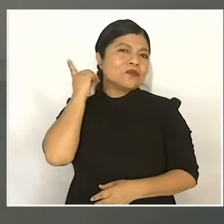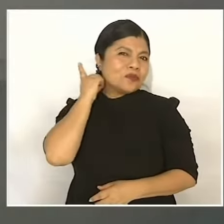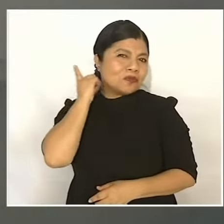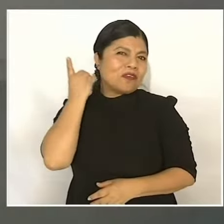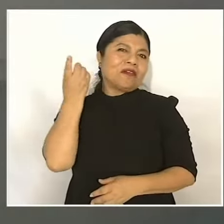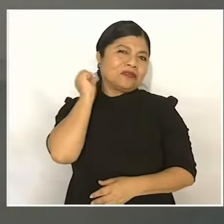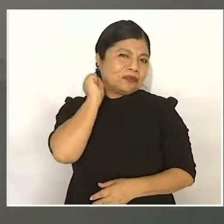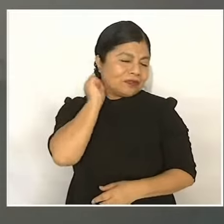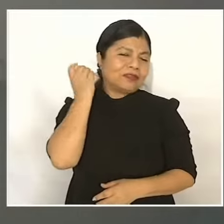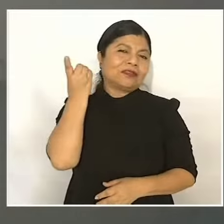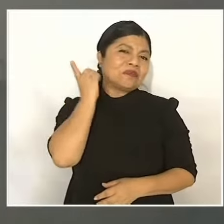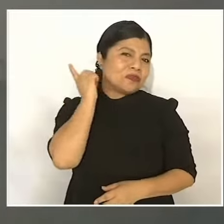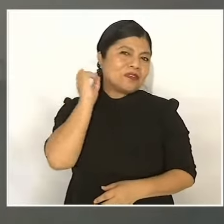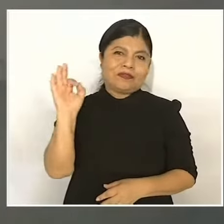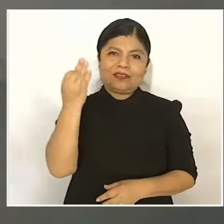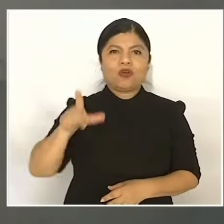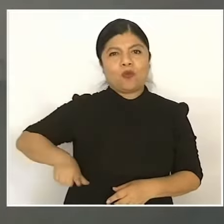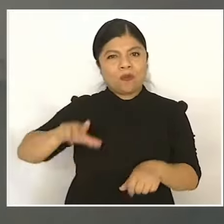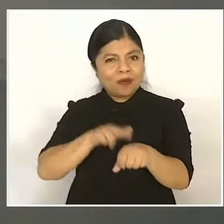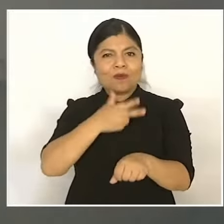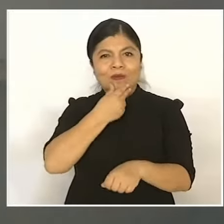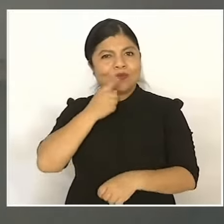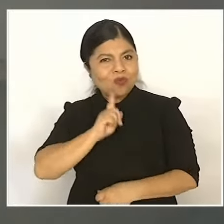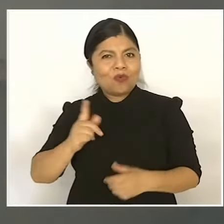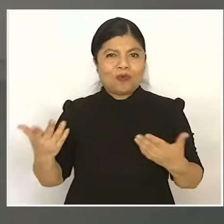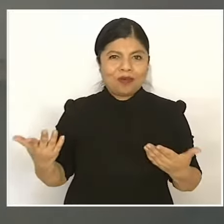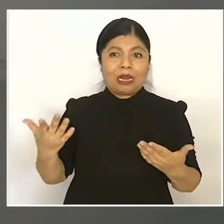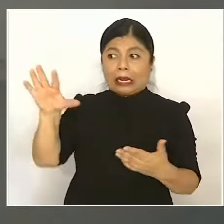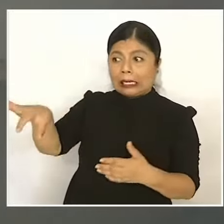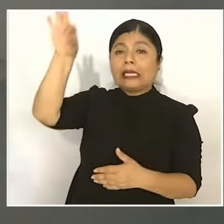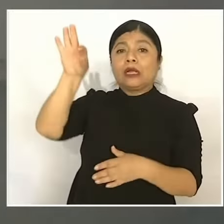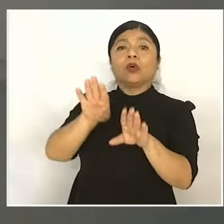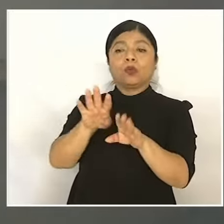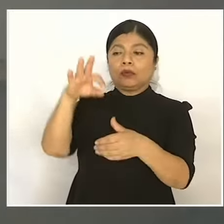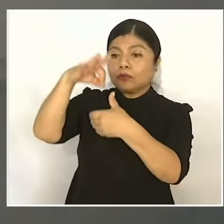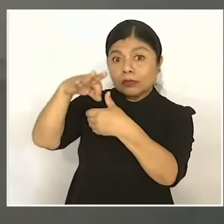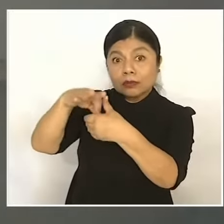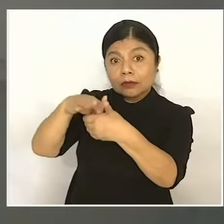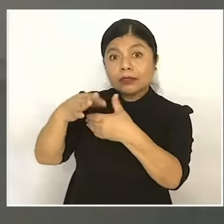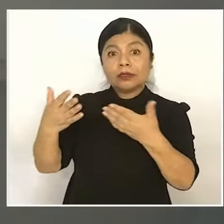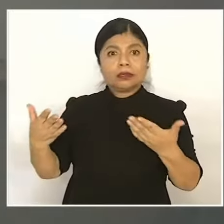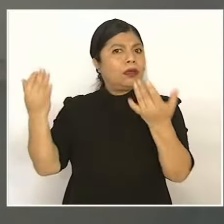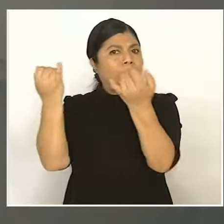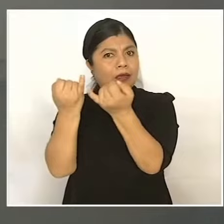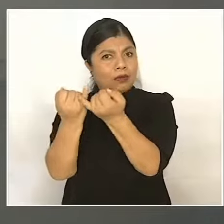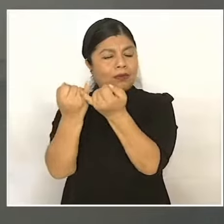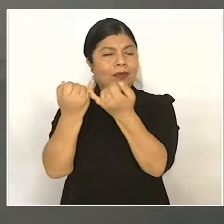a los senadores, diputados federales, a los gobernadores, así como se elige al presidente, ahora a la presidenta, ¿quién los elige?